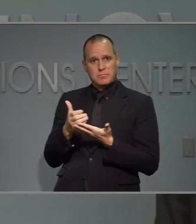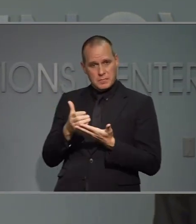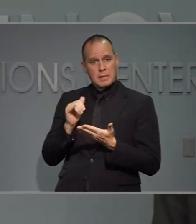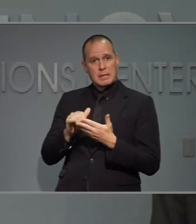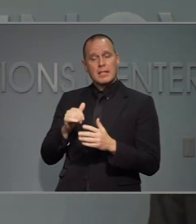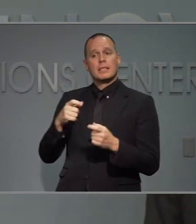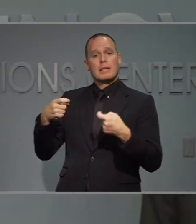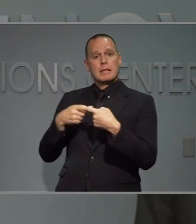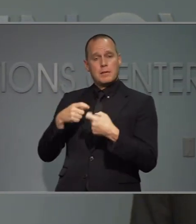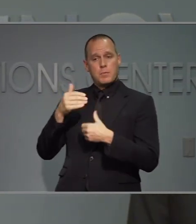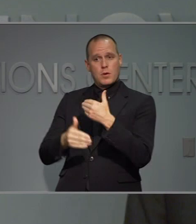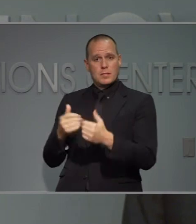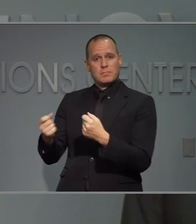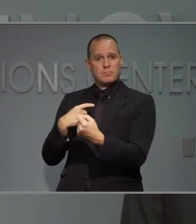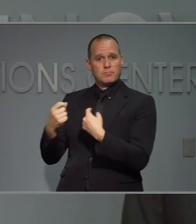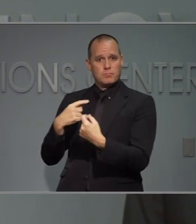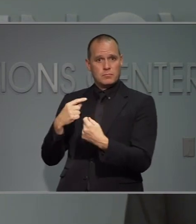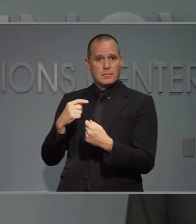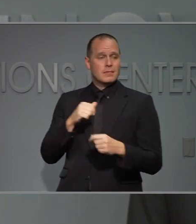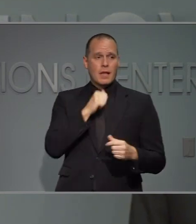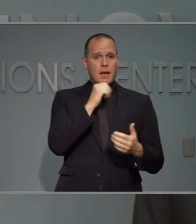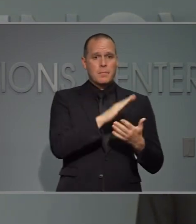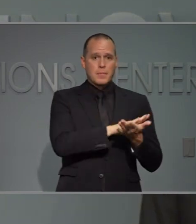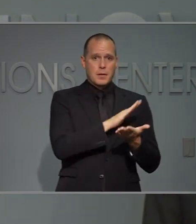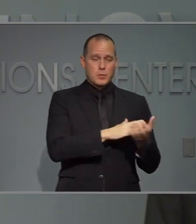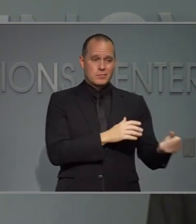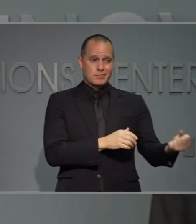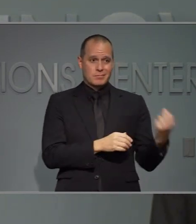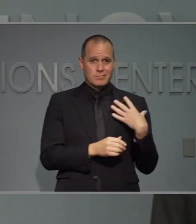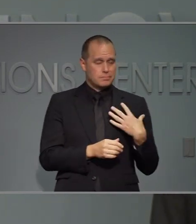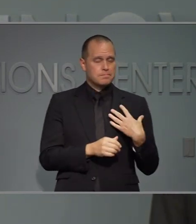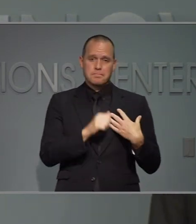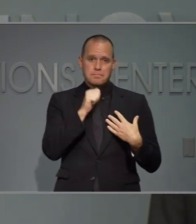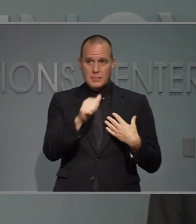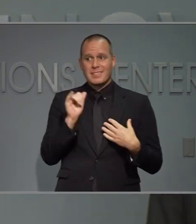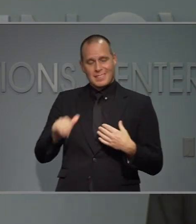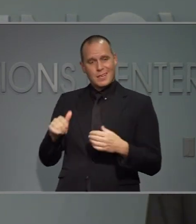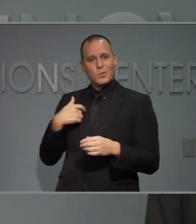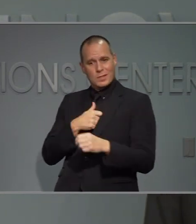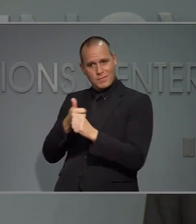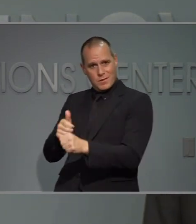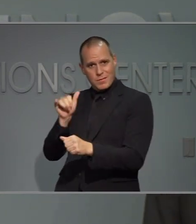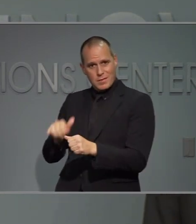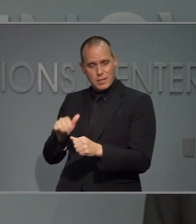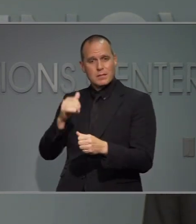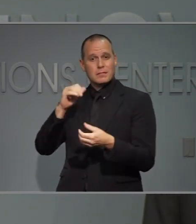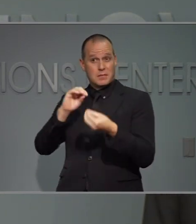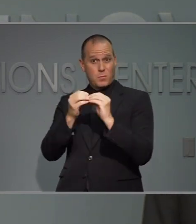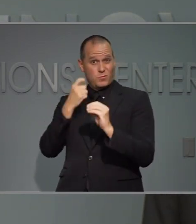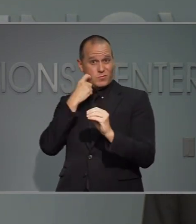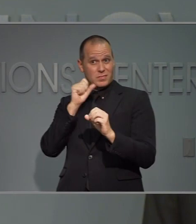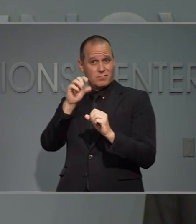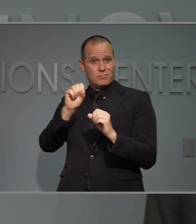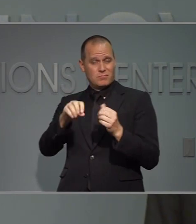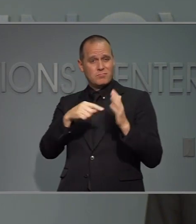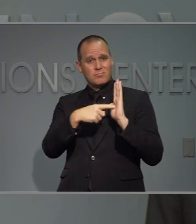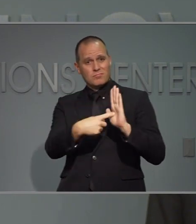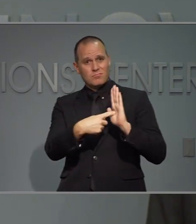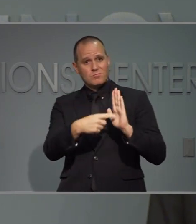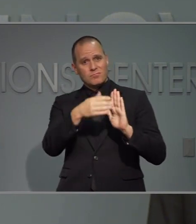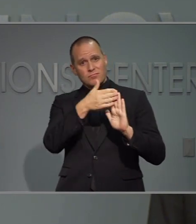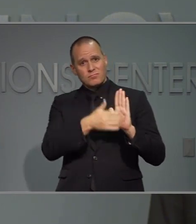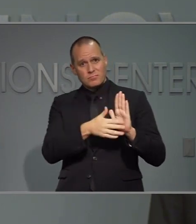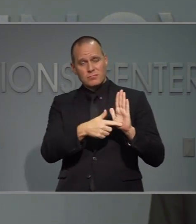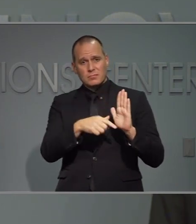Es un proceso electrónico y no manual por eso que utilizamos ese método para utilizar este